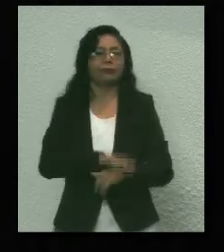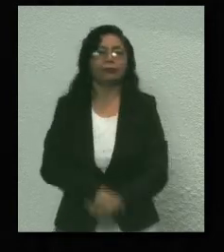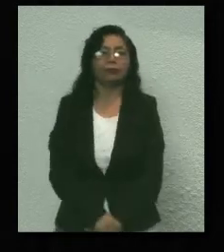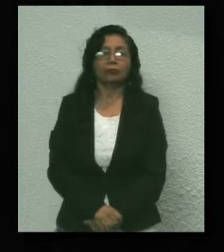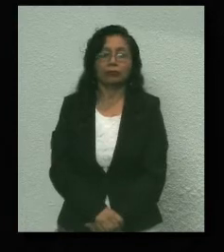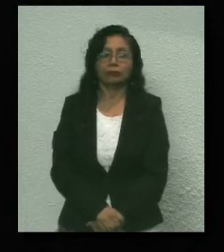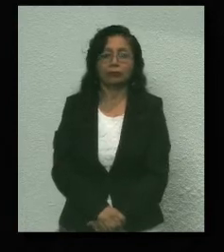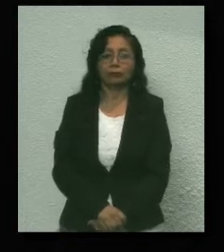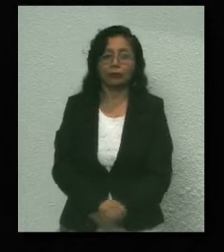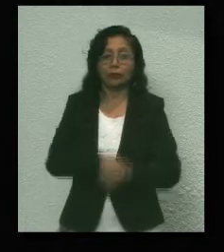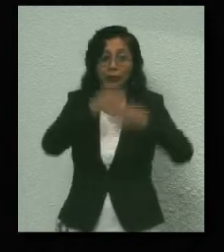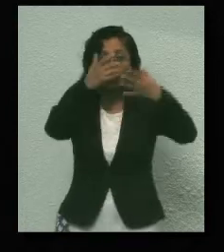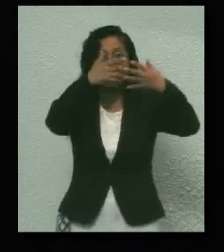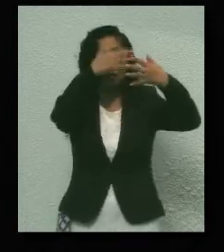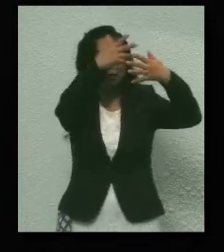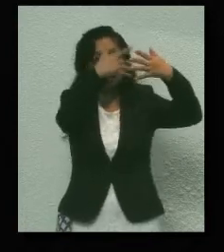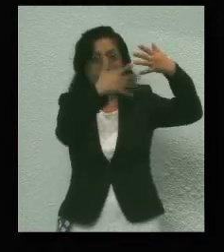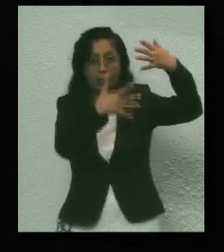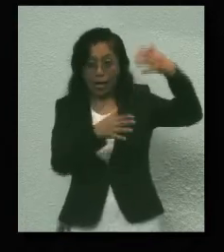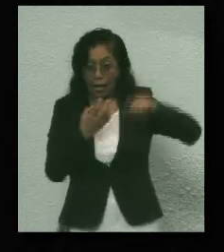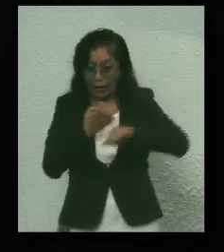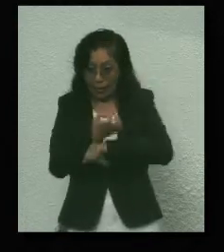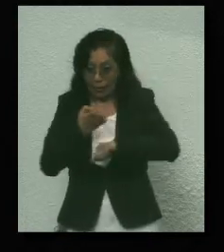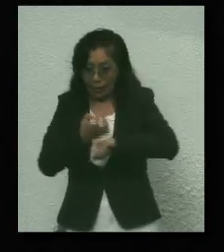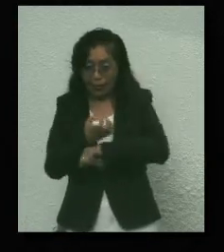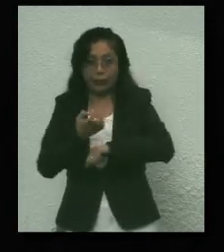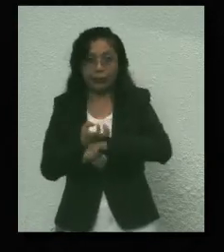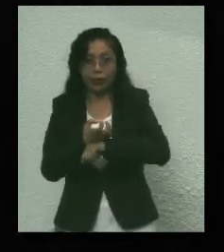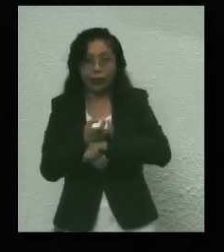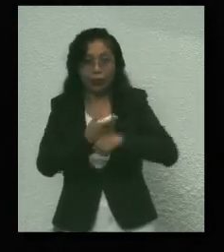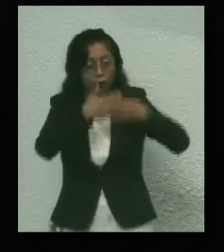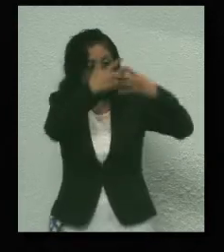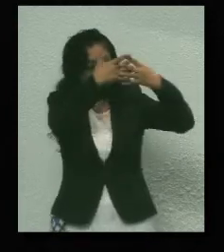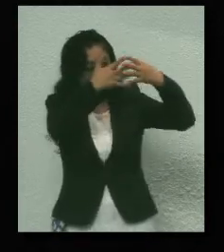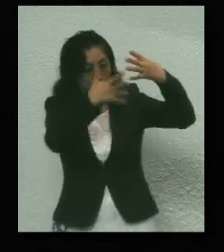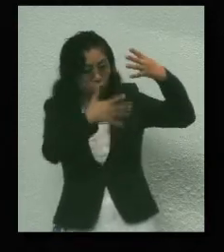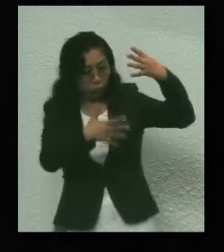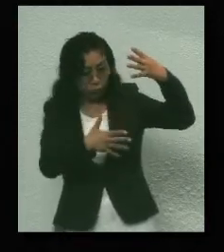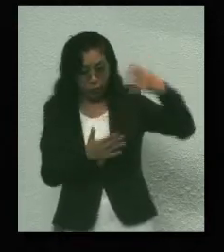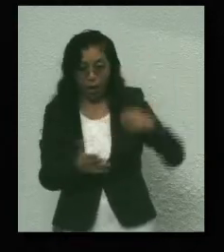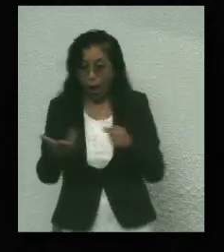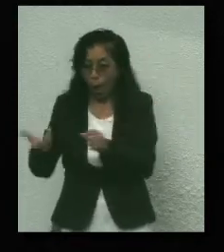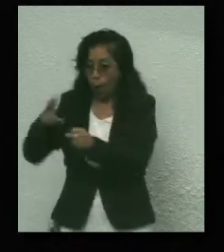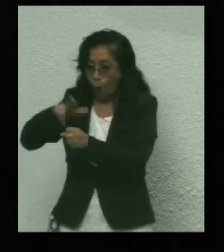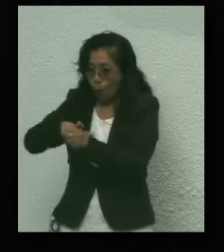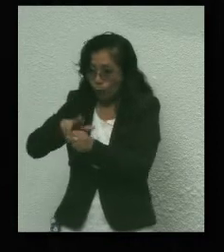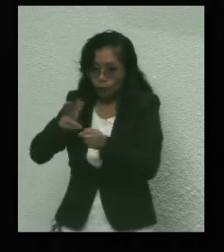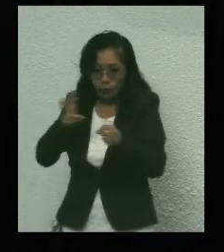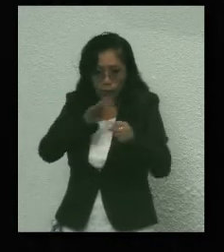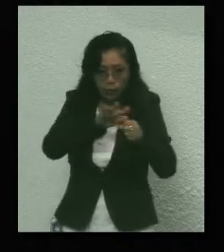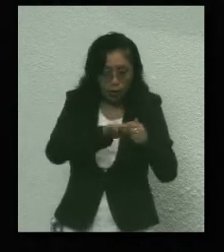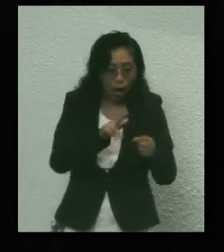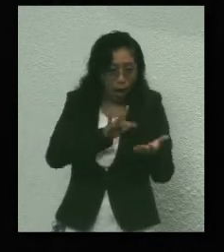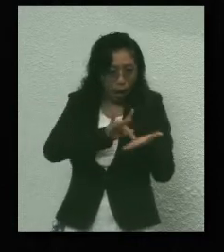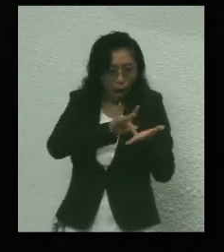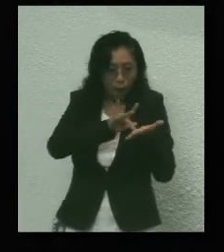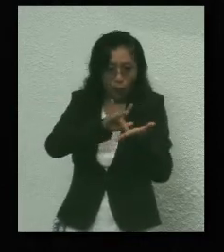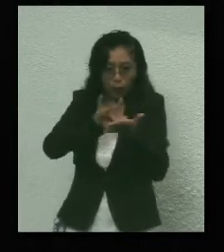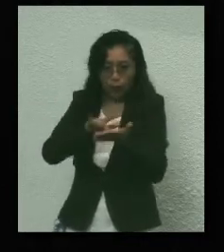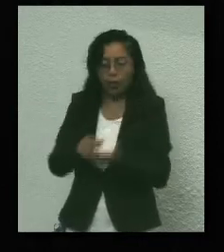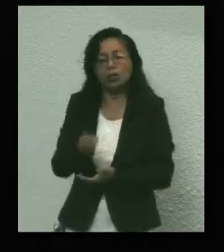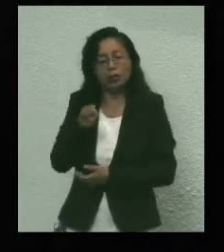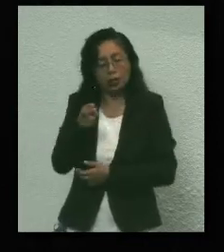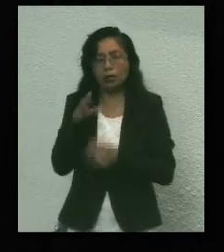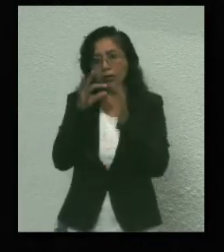El despliegue que hubo a lo largo del Estado para ampliar la cobertura e infraestructura hospitalaria fue enorme. Debe ser reconocido en su justa